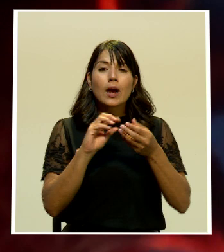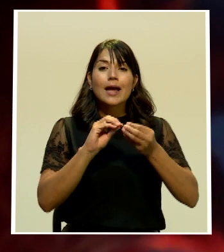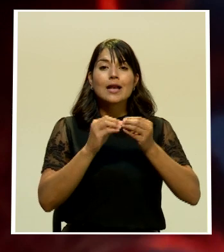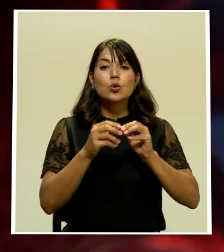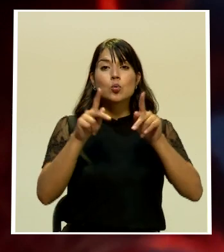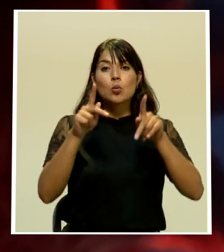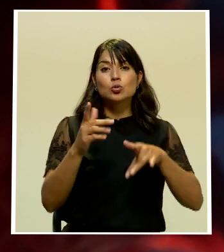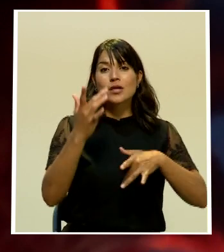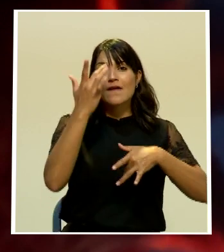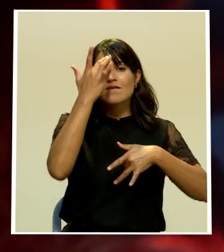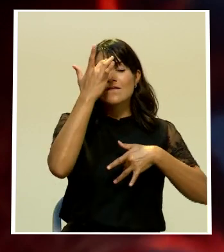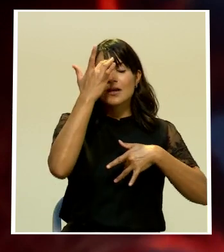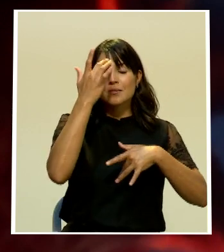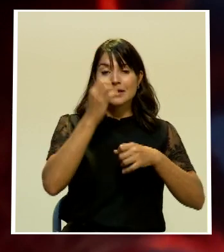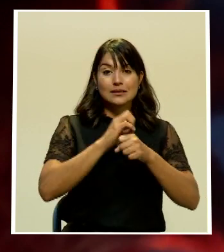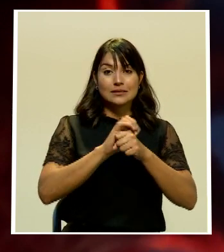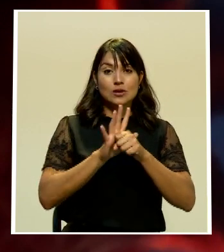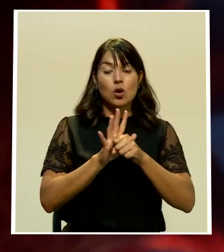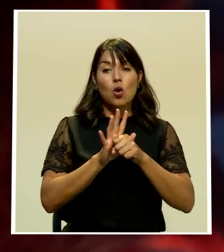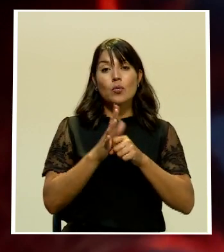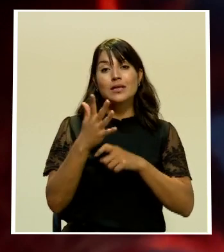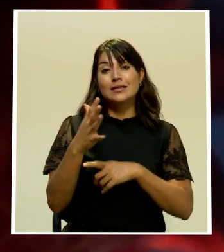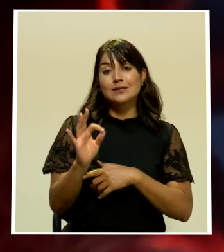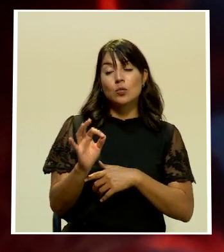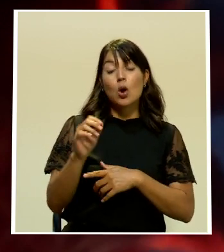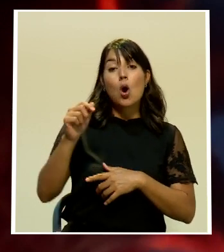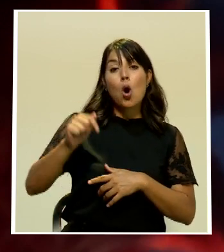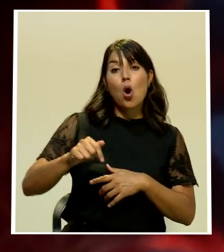de nuevos casos confirmados para hoy